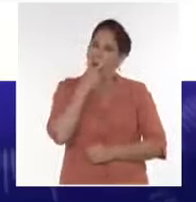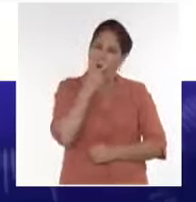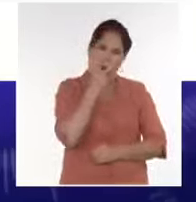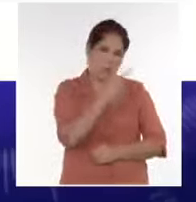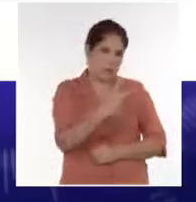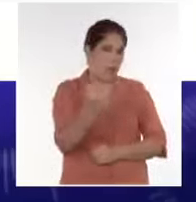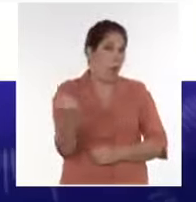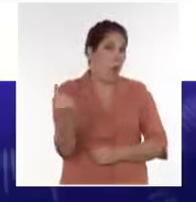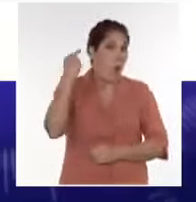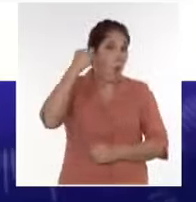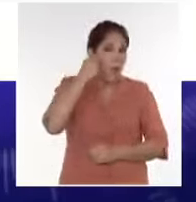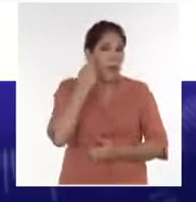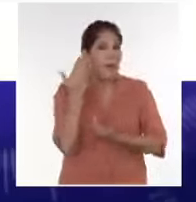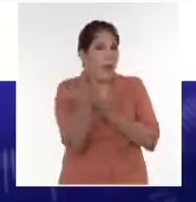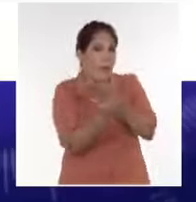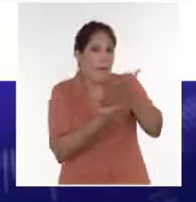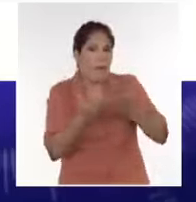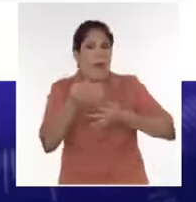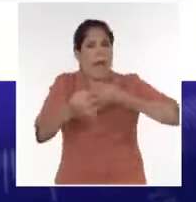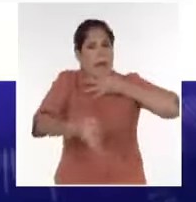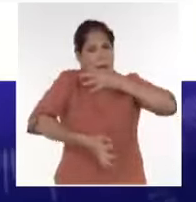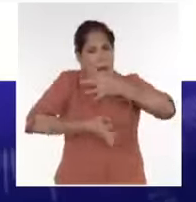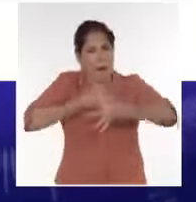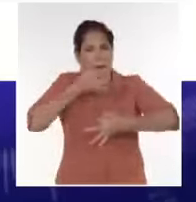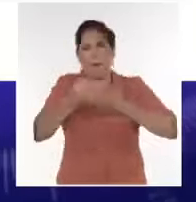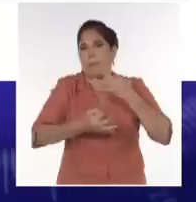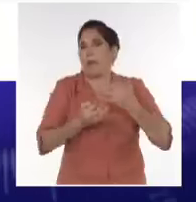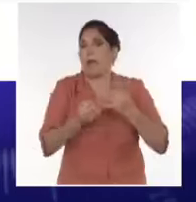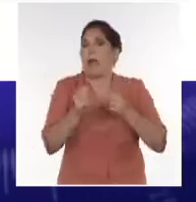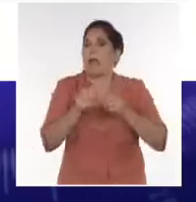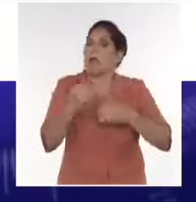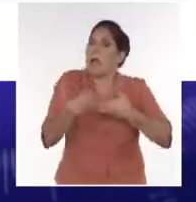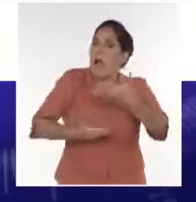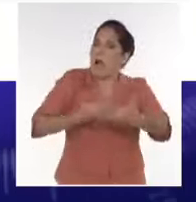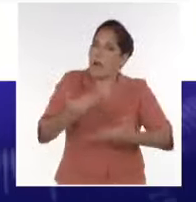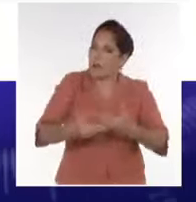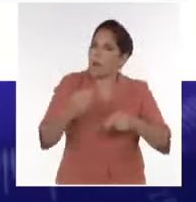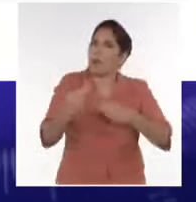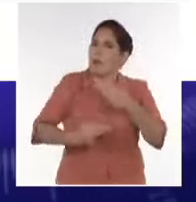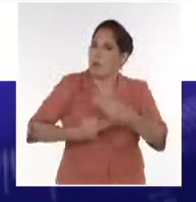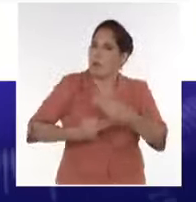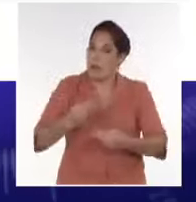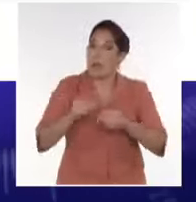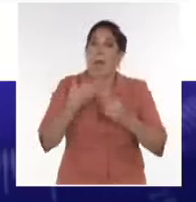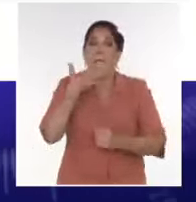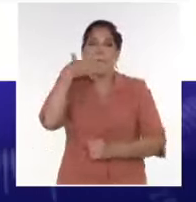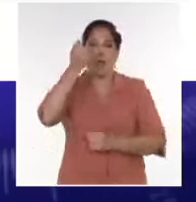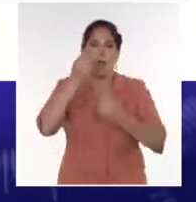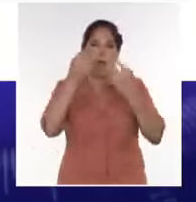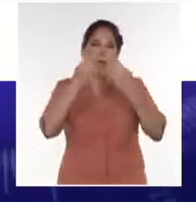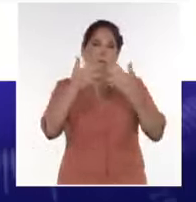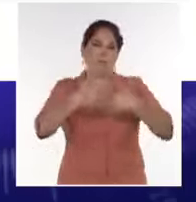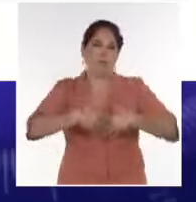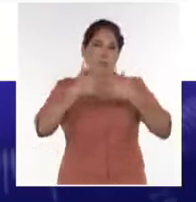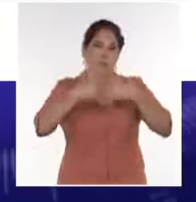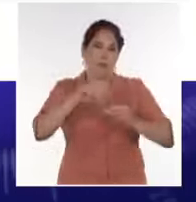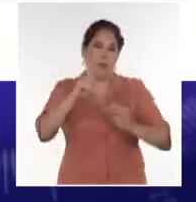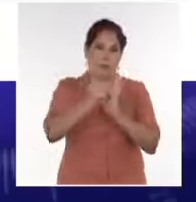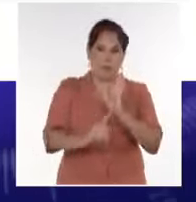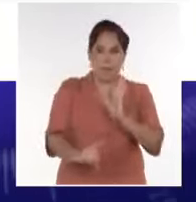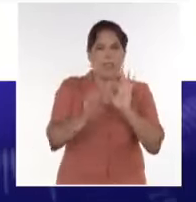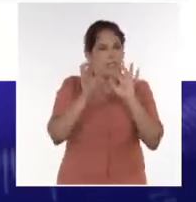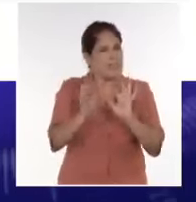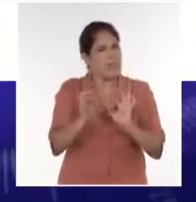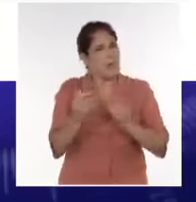escuchar, dialogar, explicar las numerosas gestiones que se realizan para mejorar la situación, siempre en un